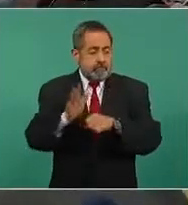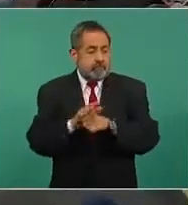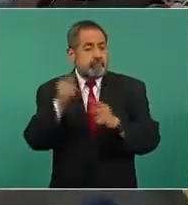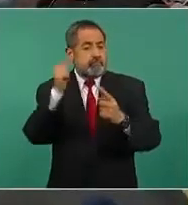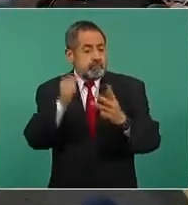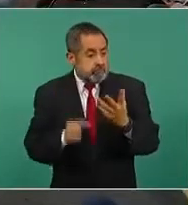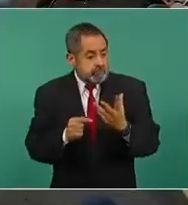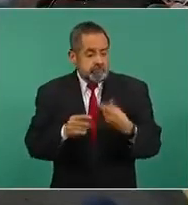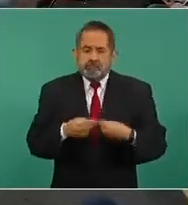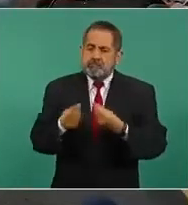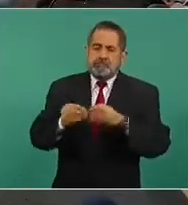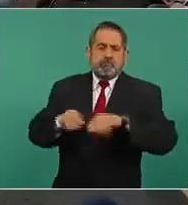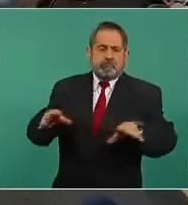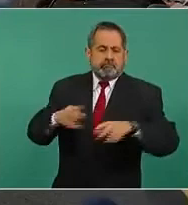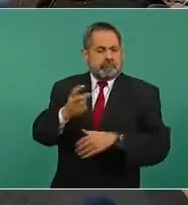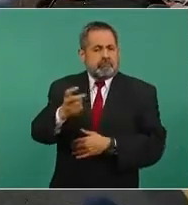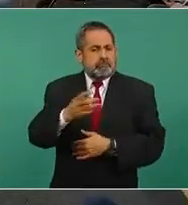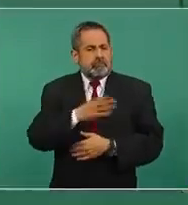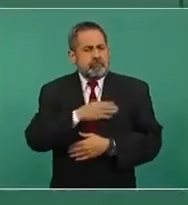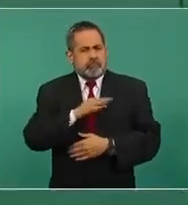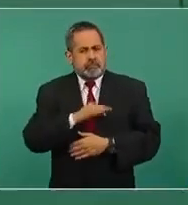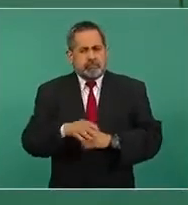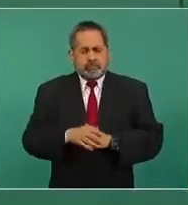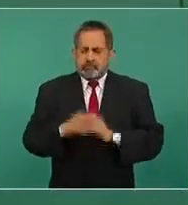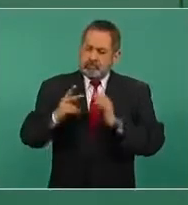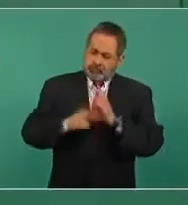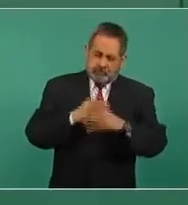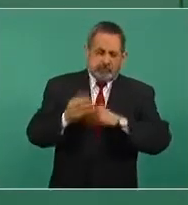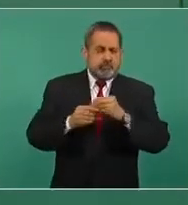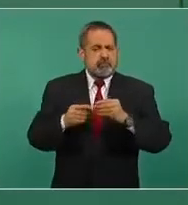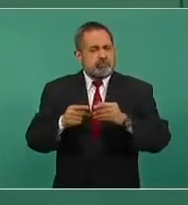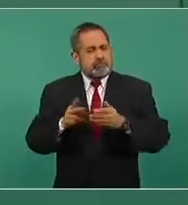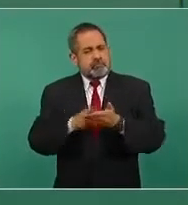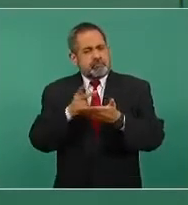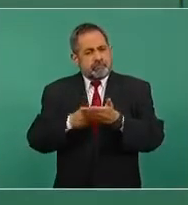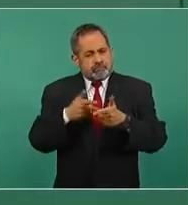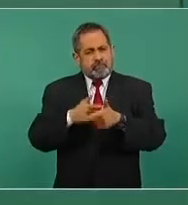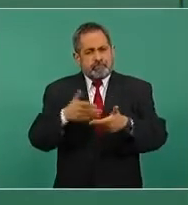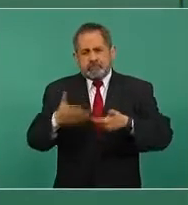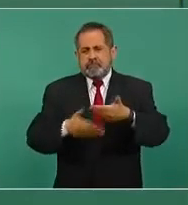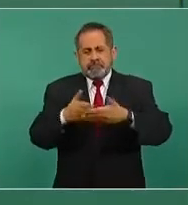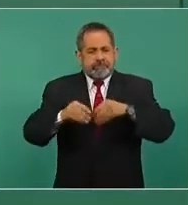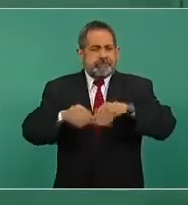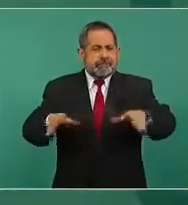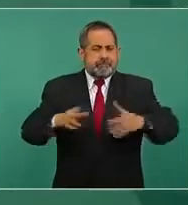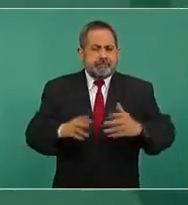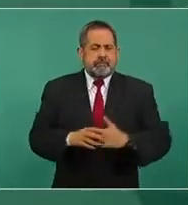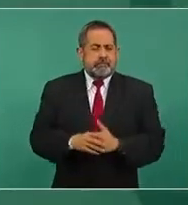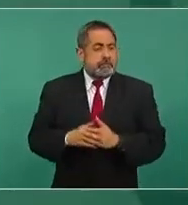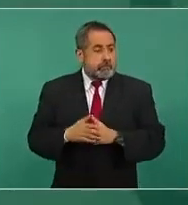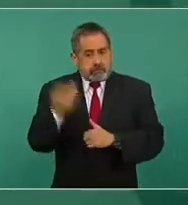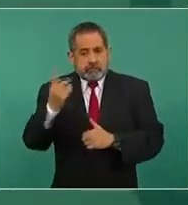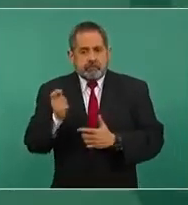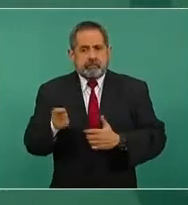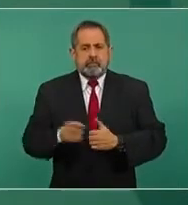reactivar este mecanismo. Porque